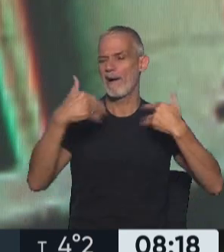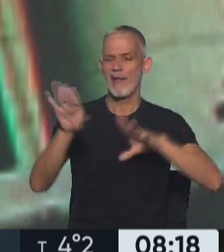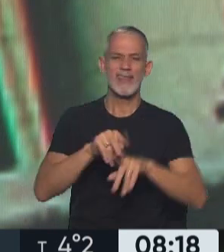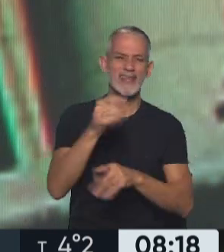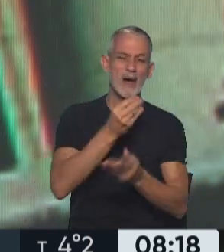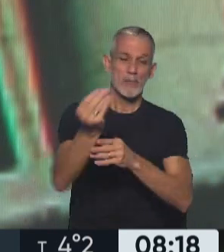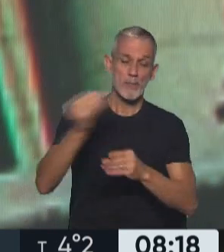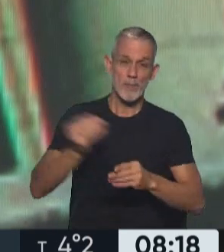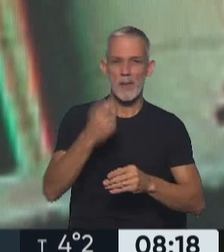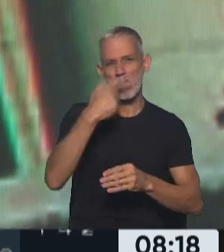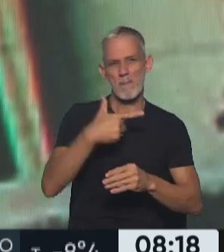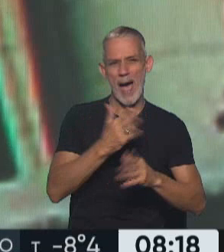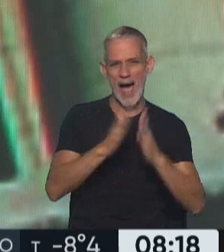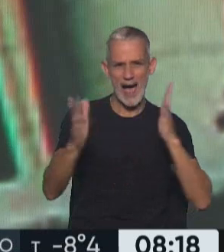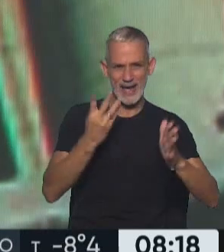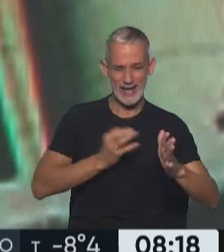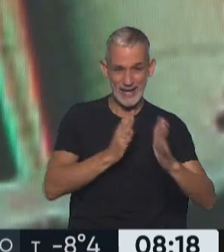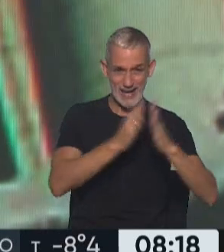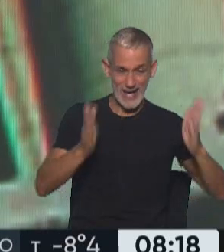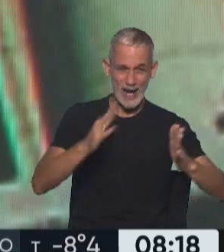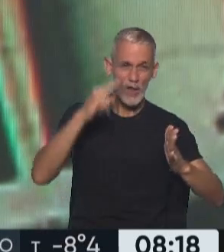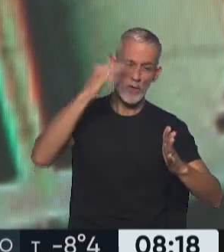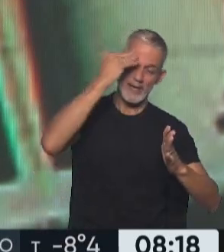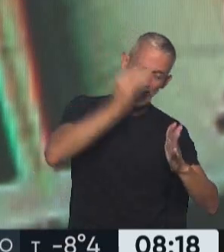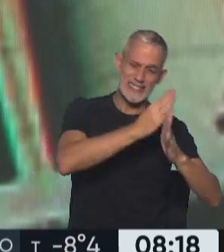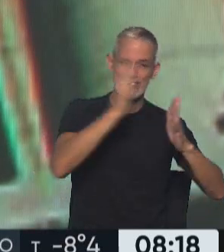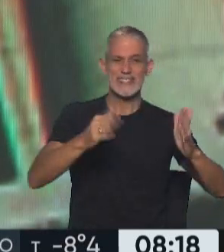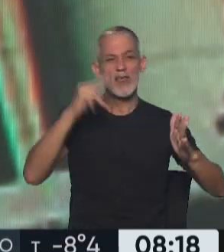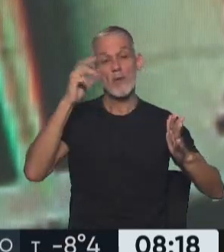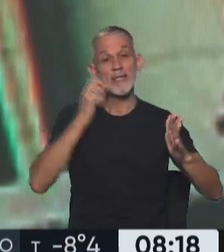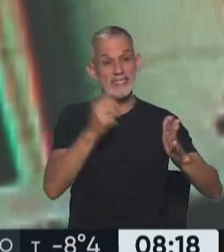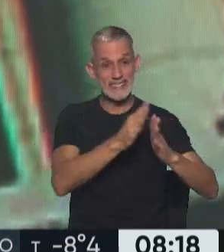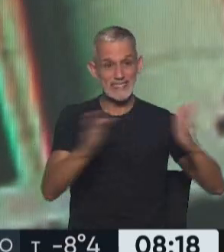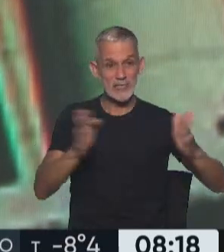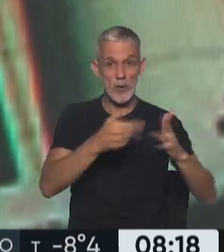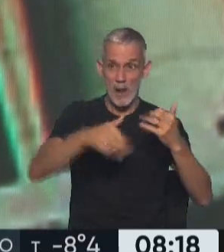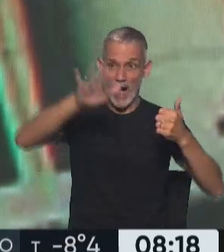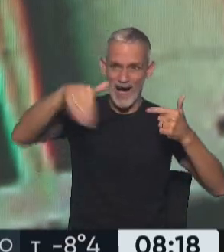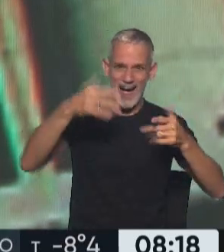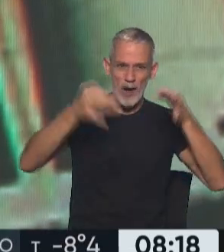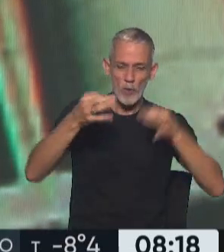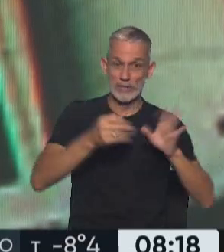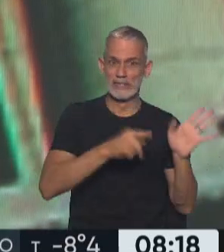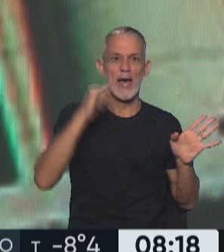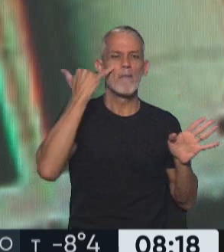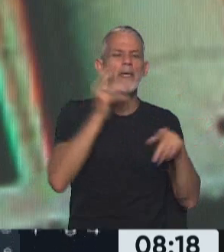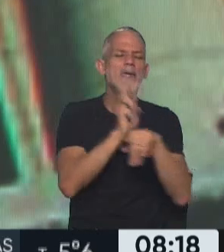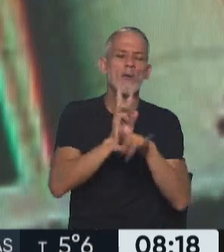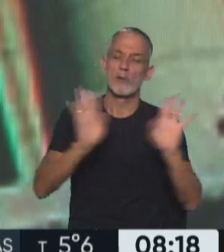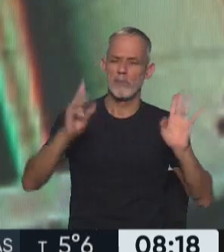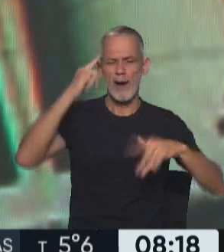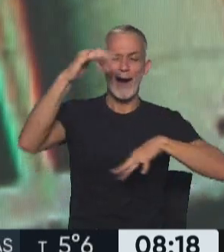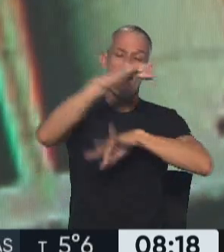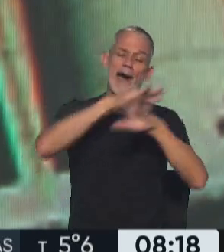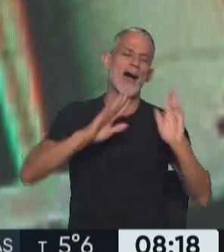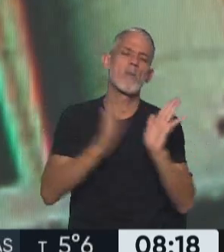funcionarios del gobierno de 2015-2019 que iban a ser llamados por la justicia. Es conjetural, pero